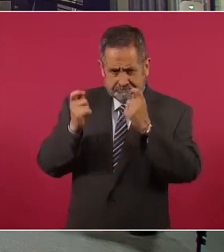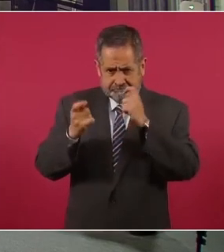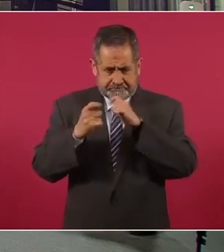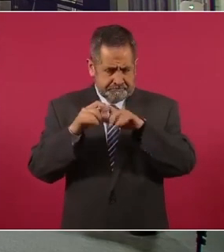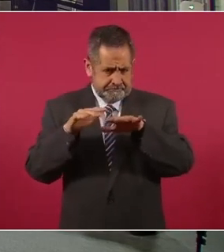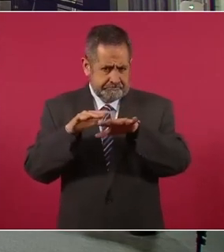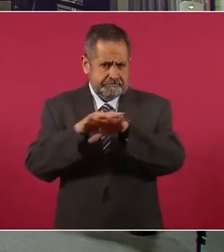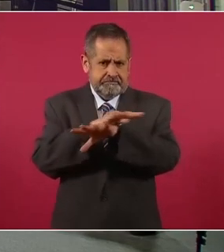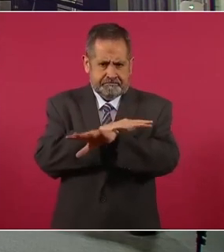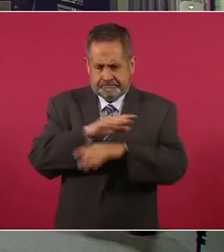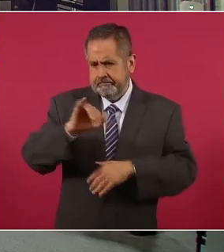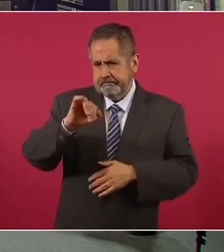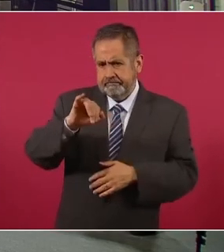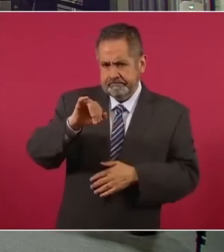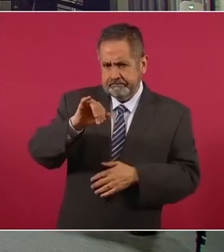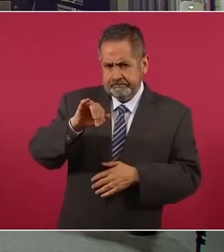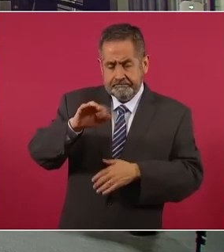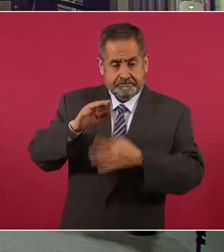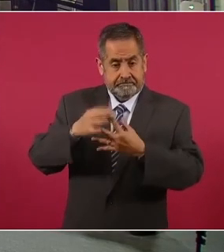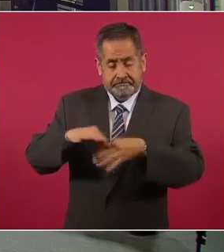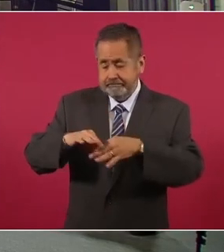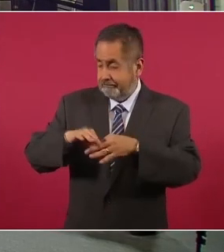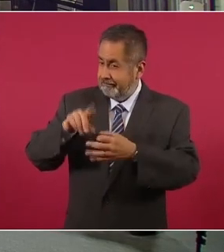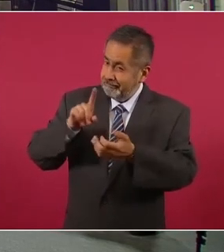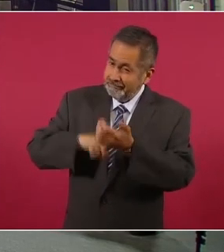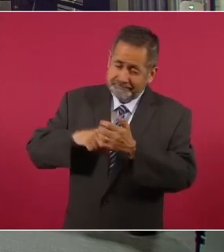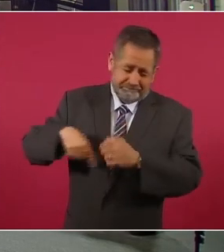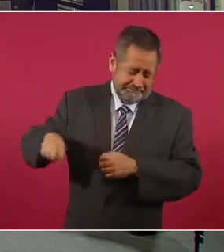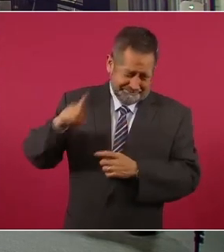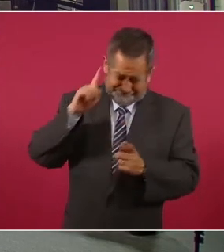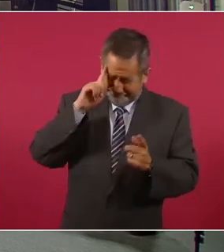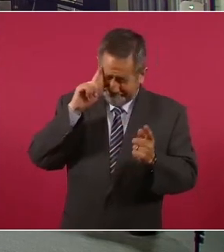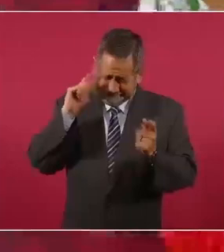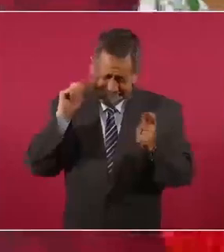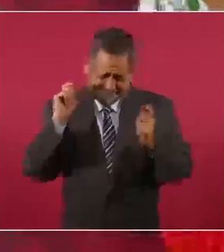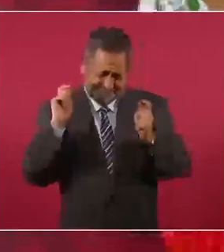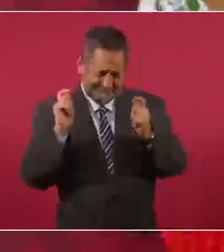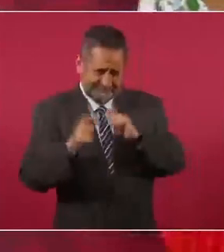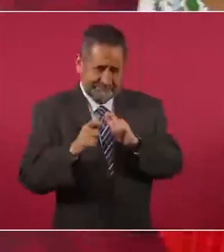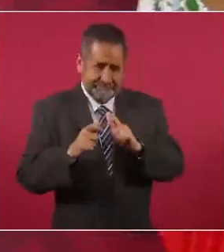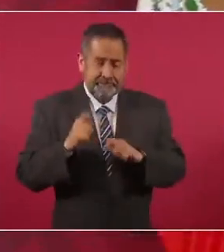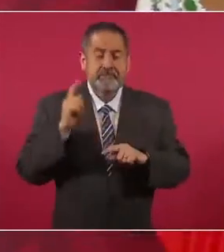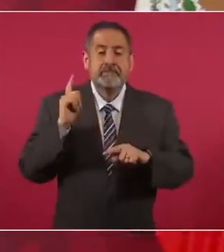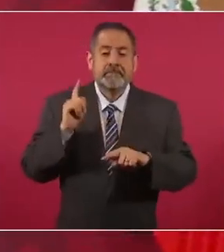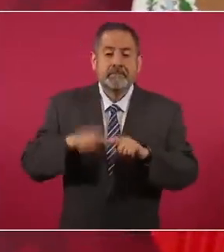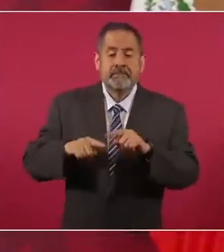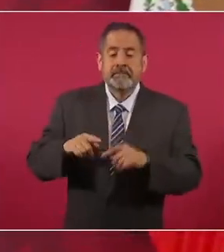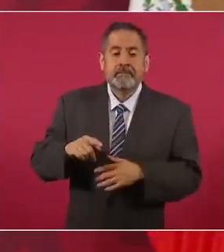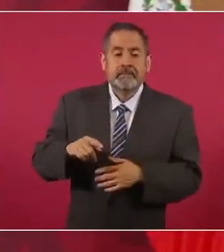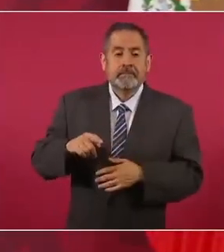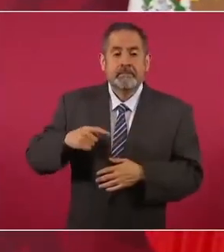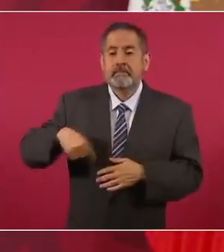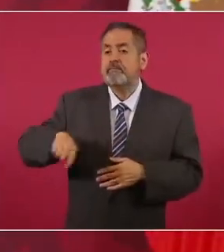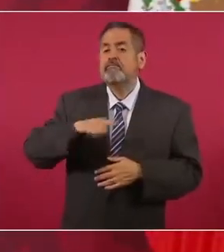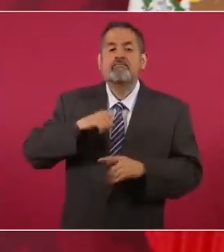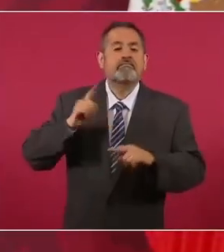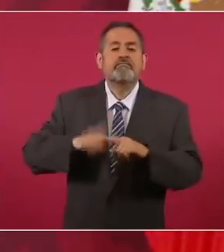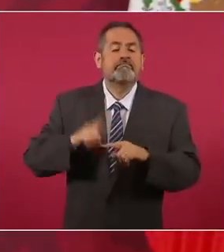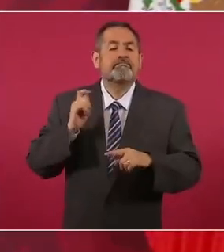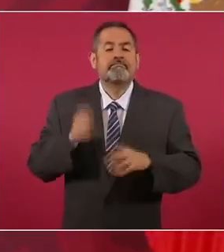que es profunda, porque es arrancar, en nuestro caso, de raíz